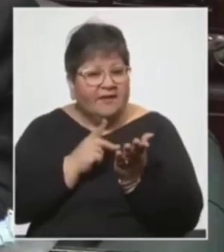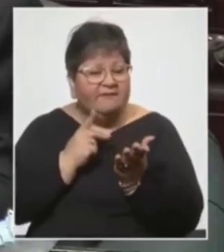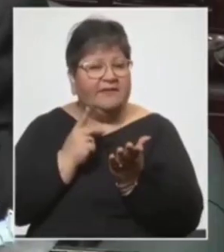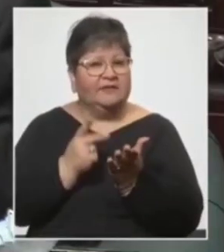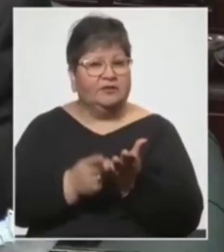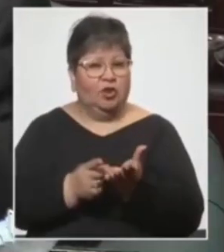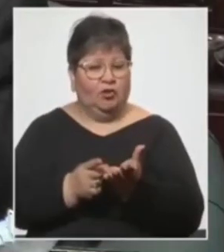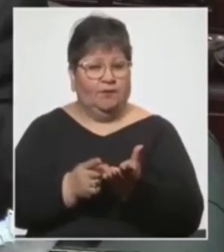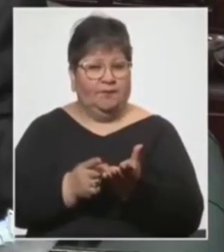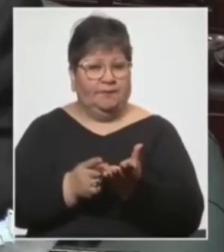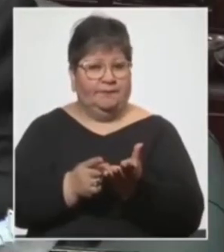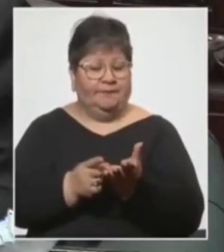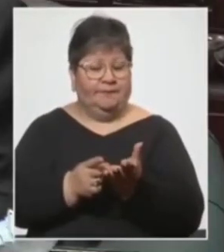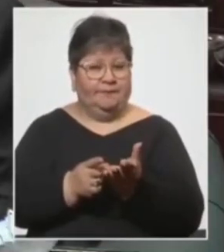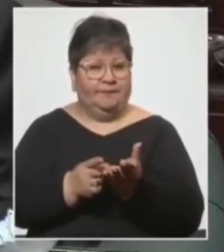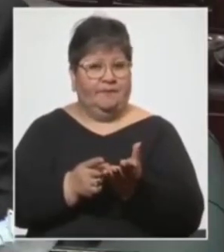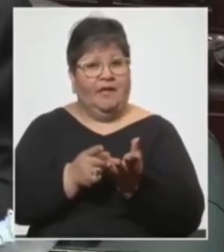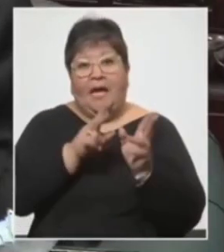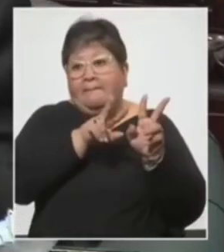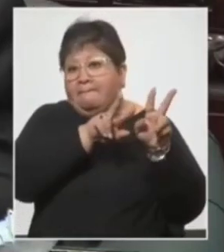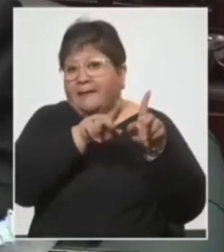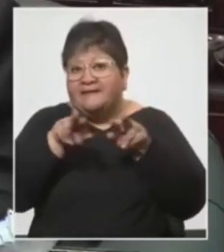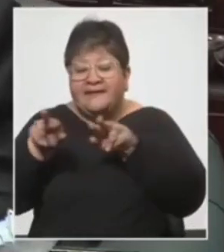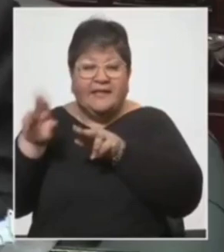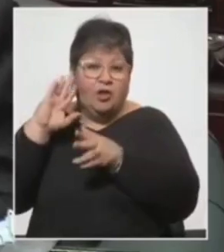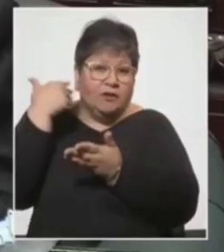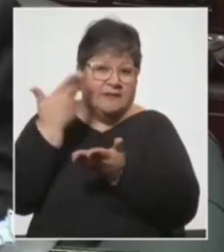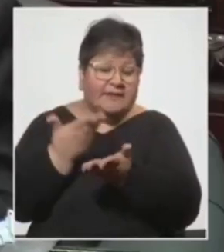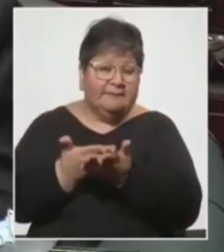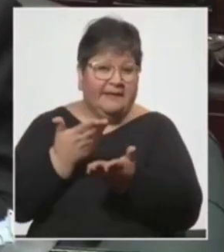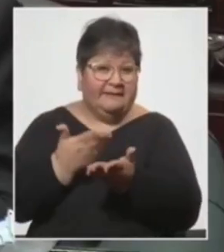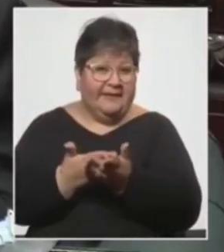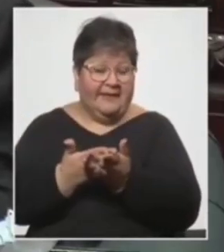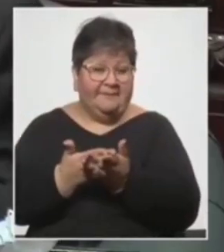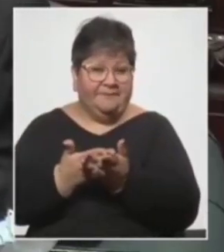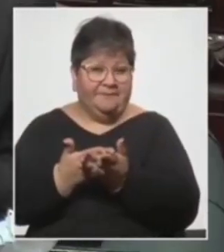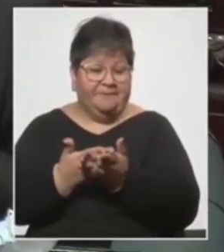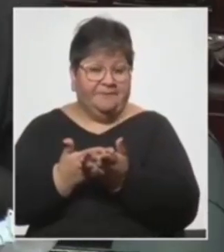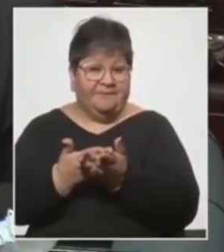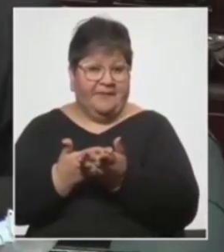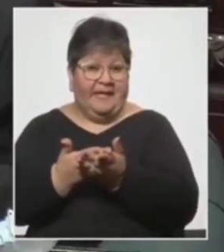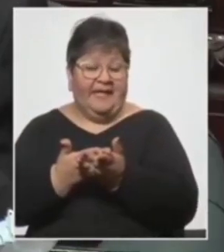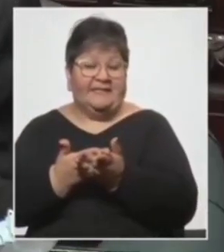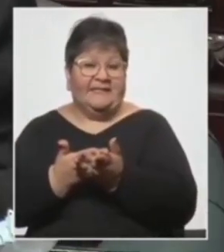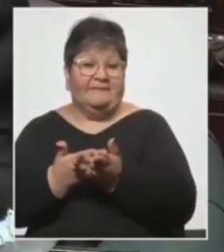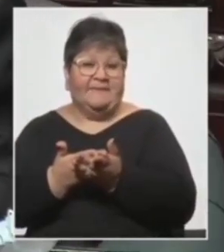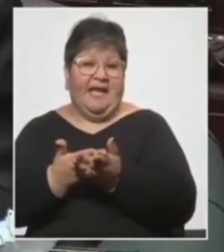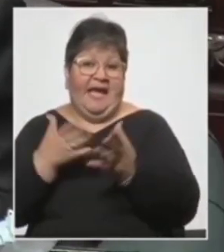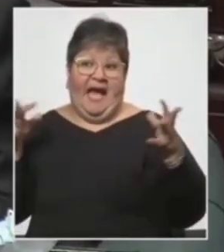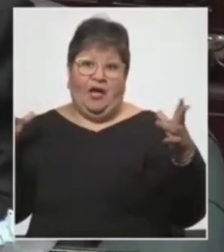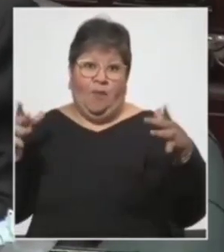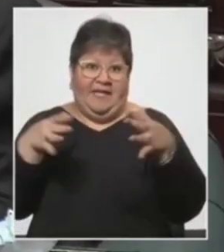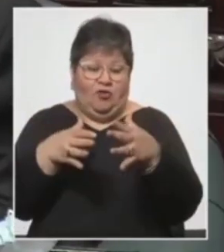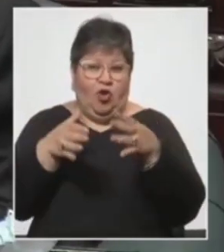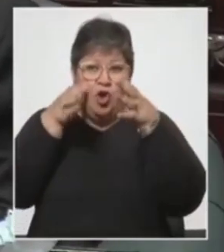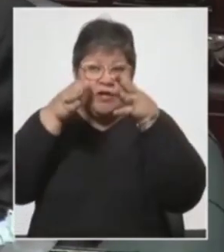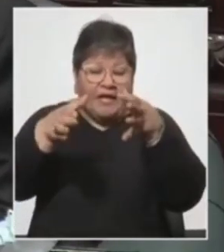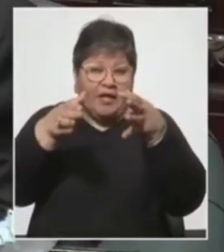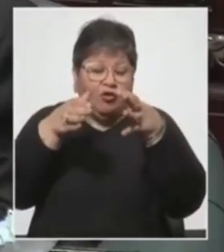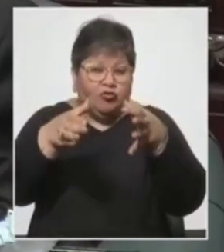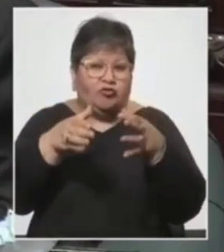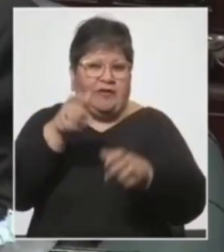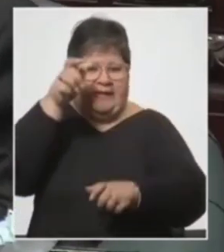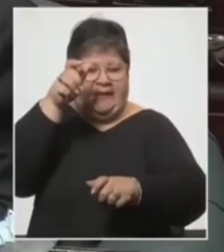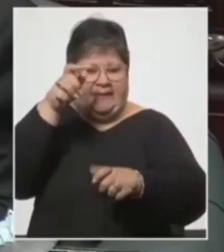más que mantener lo que está planteado, creo, en la versión que ambos tenemos de aglomeraciones con riesgo sanitario, si dejamos